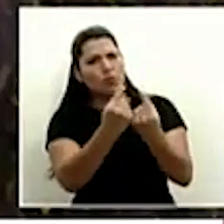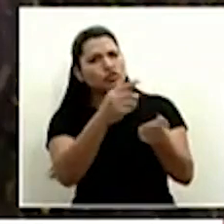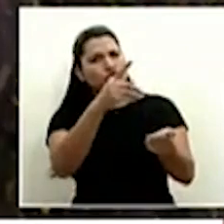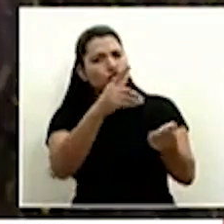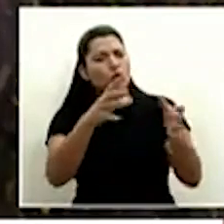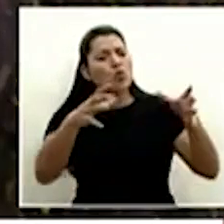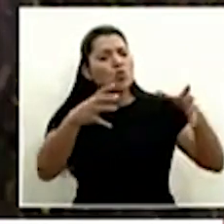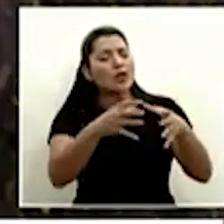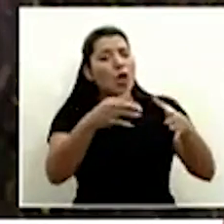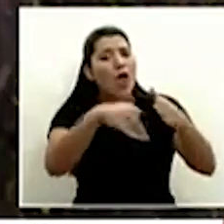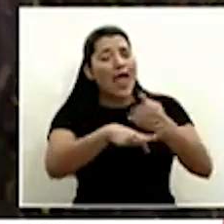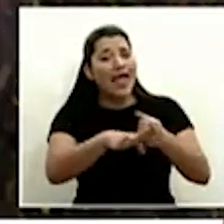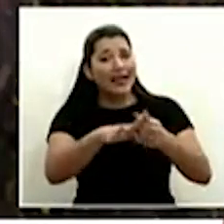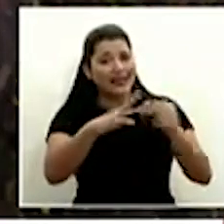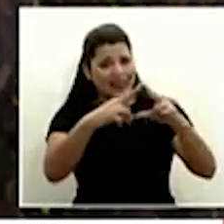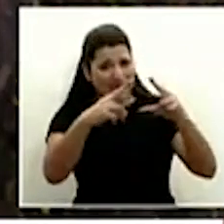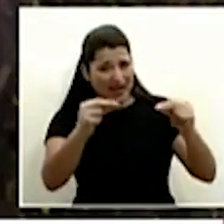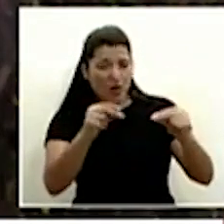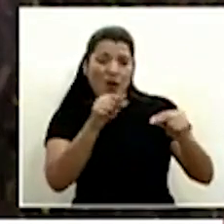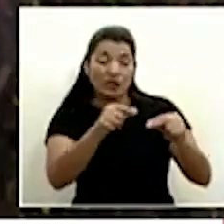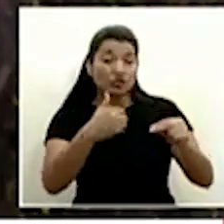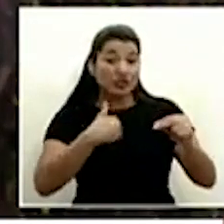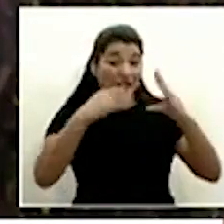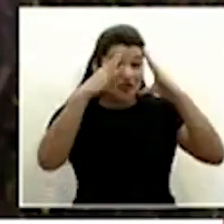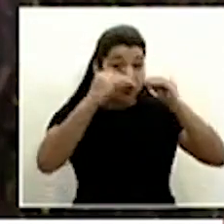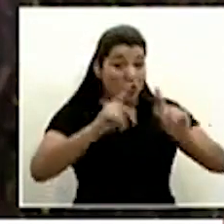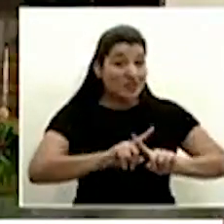datos muy diferentes a los del régimen de Daniel Ortega